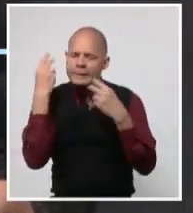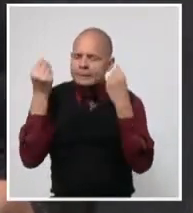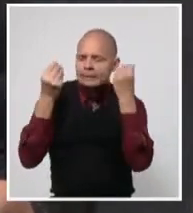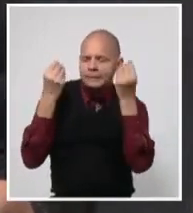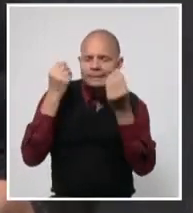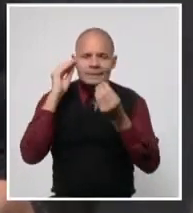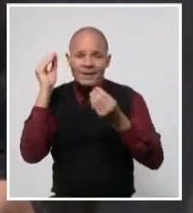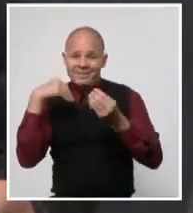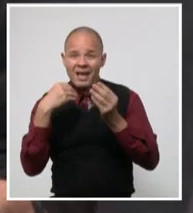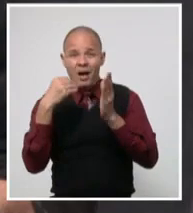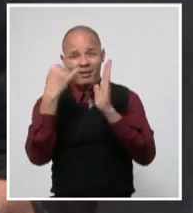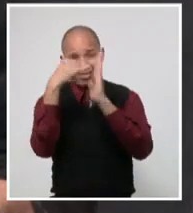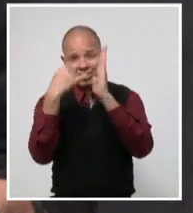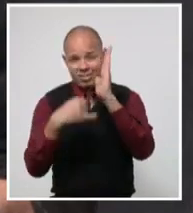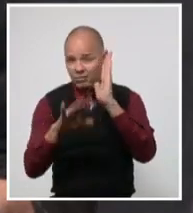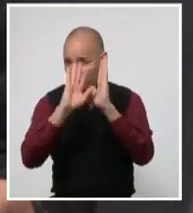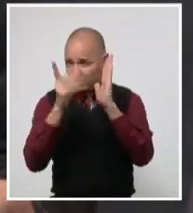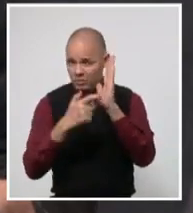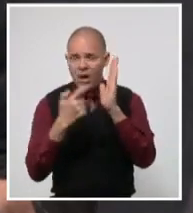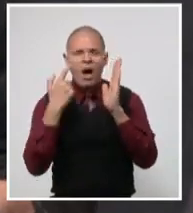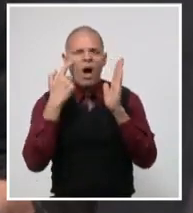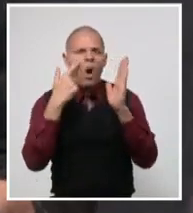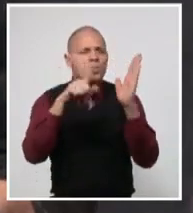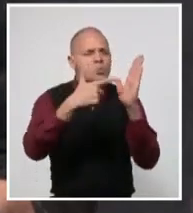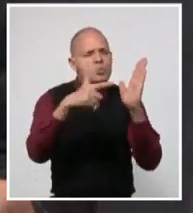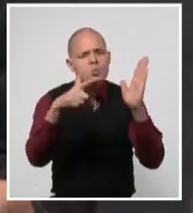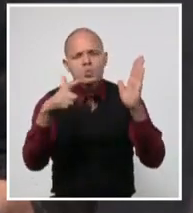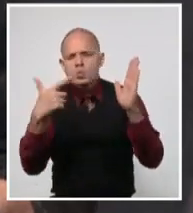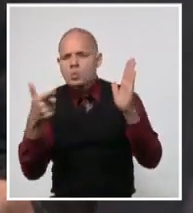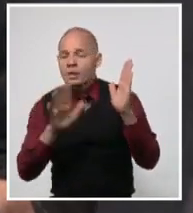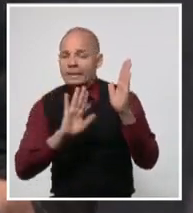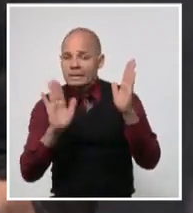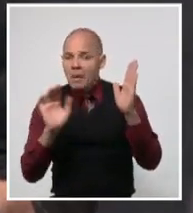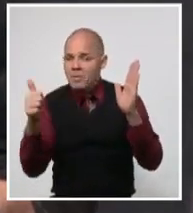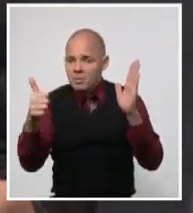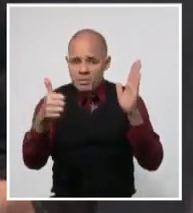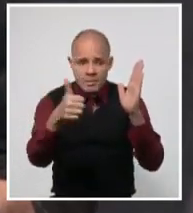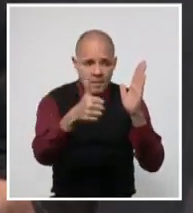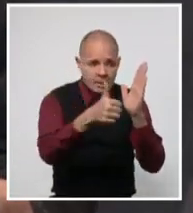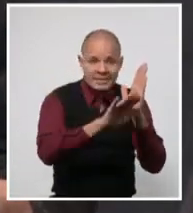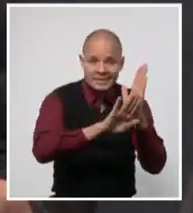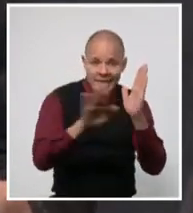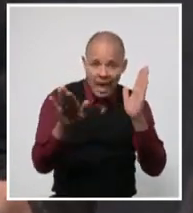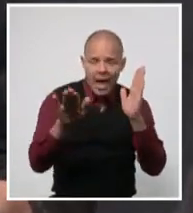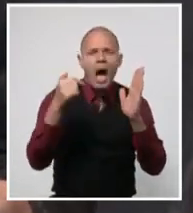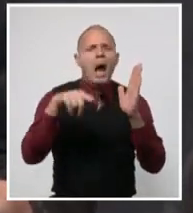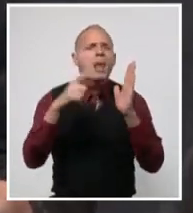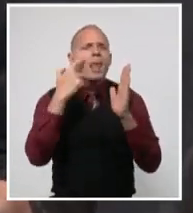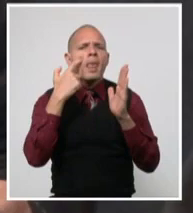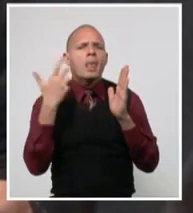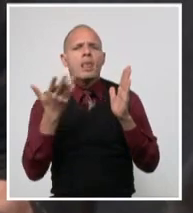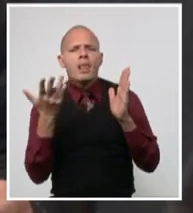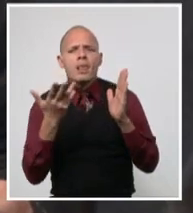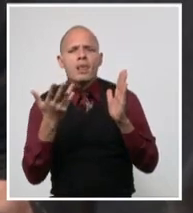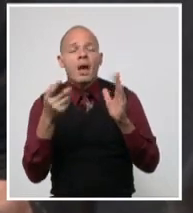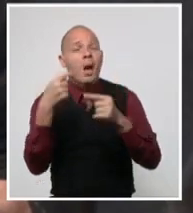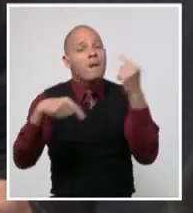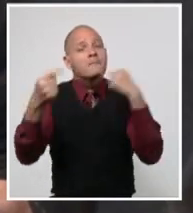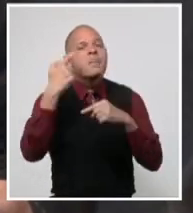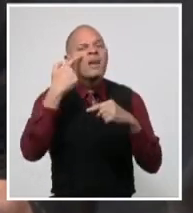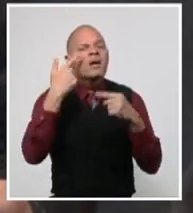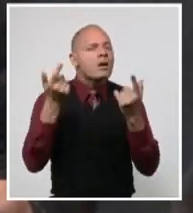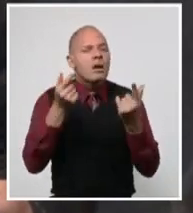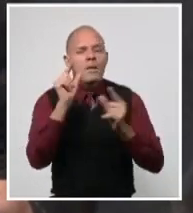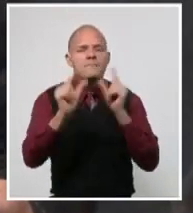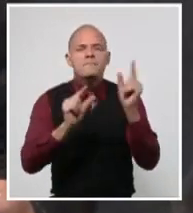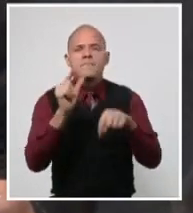los indicadores sanitarios hasta la fecha, haciendo énfasis en la detección de casos confirmados